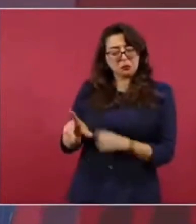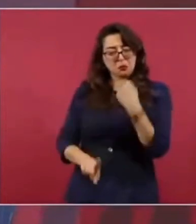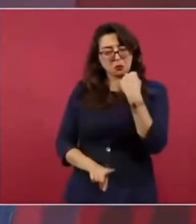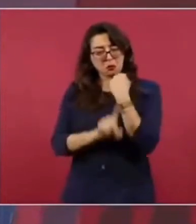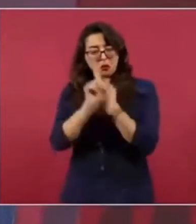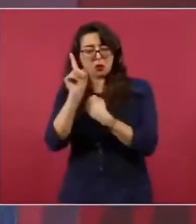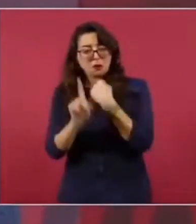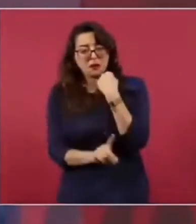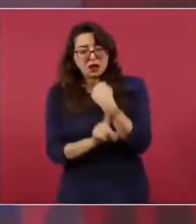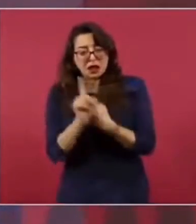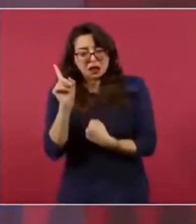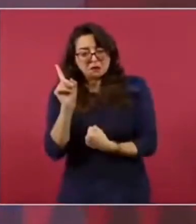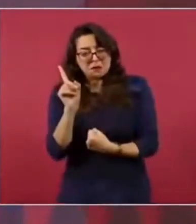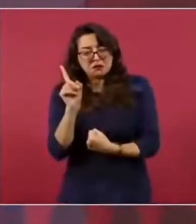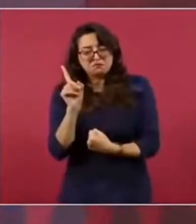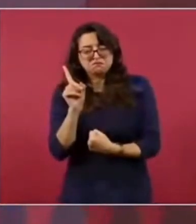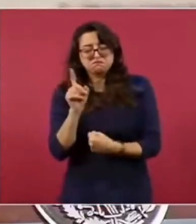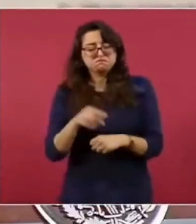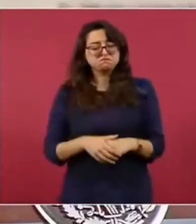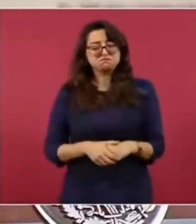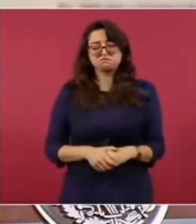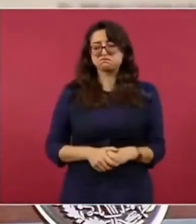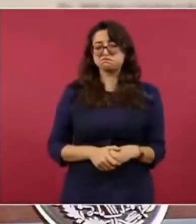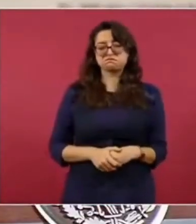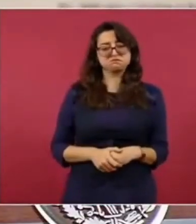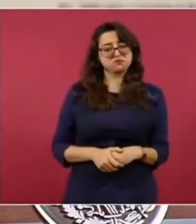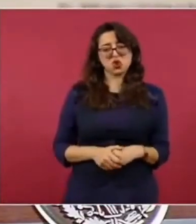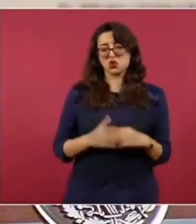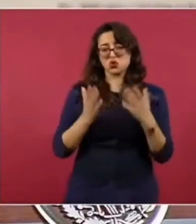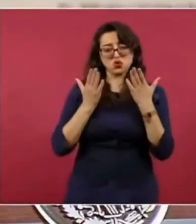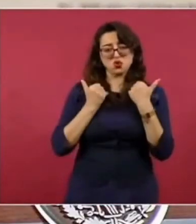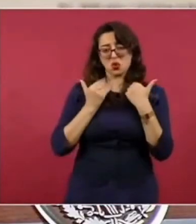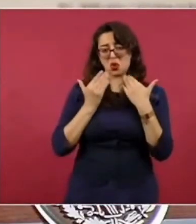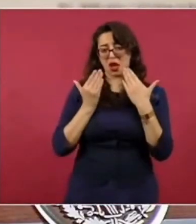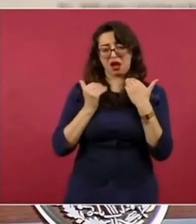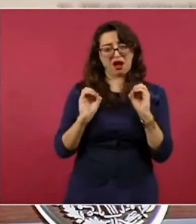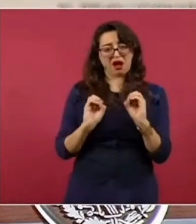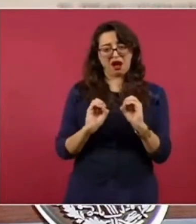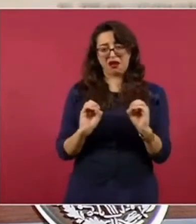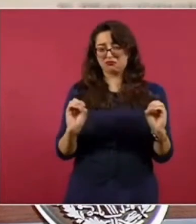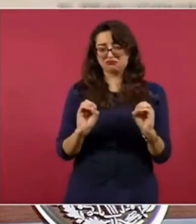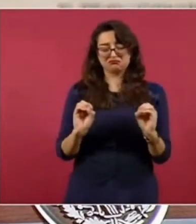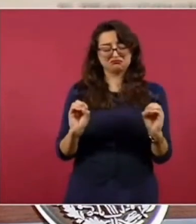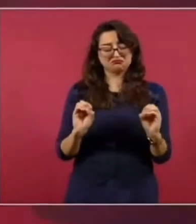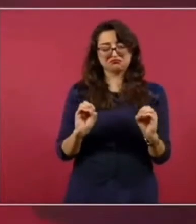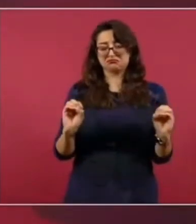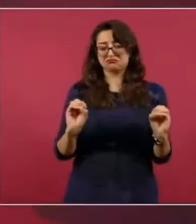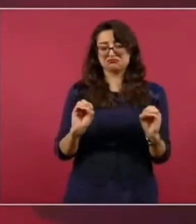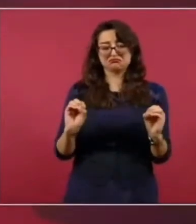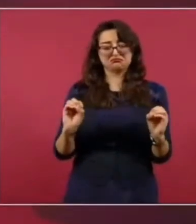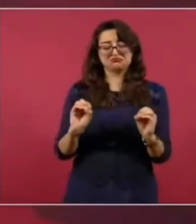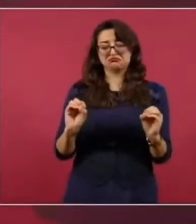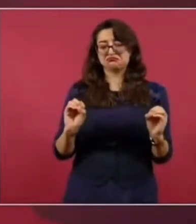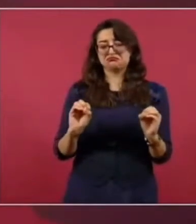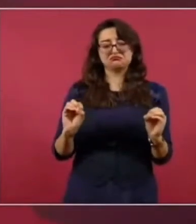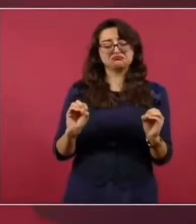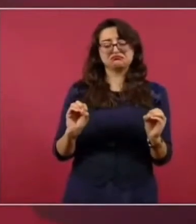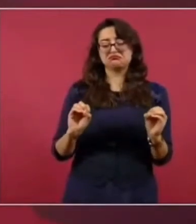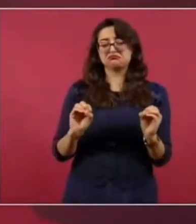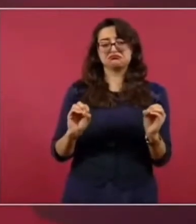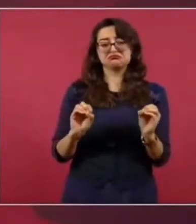no hay de parte nuestra ningún